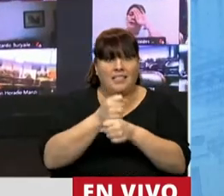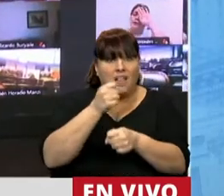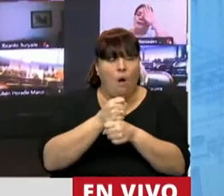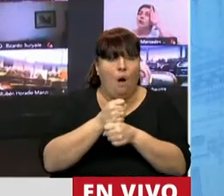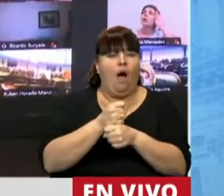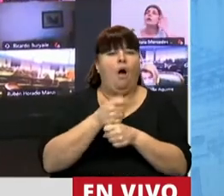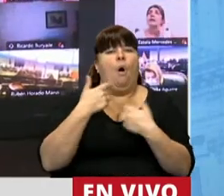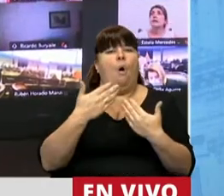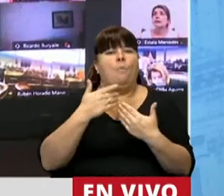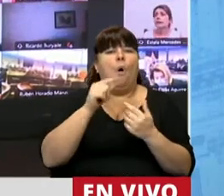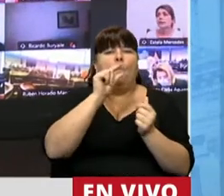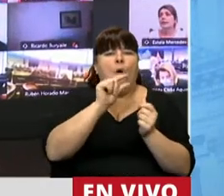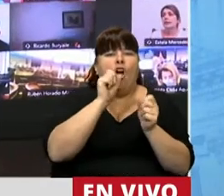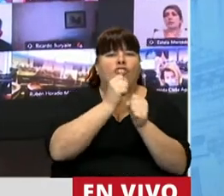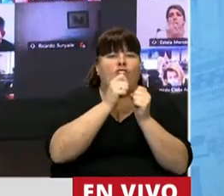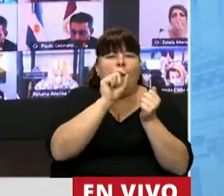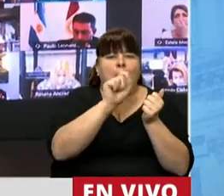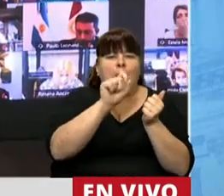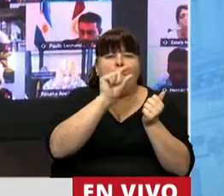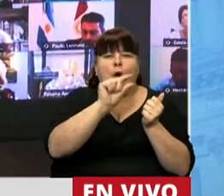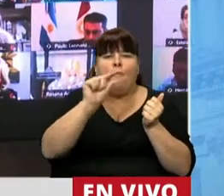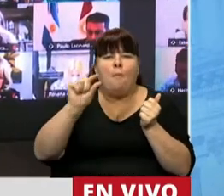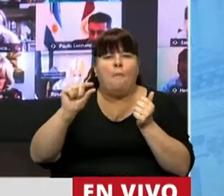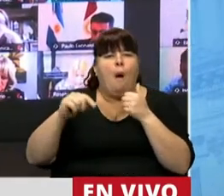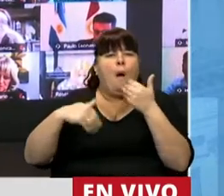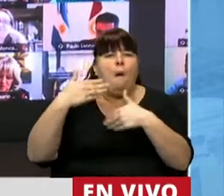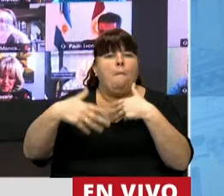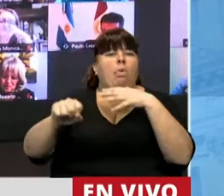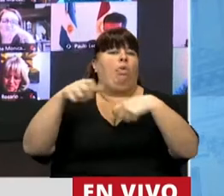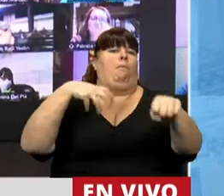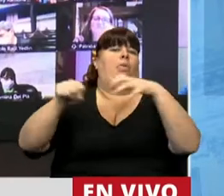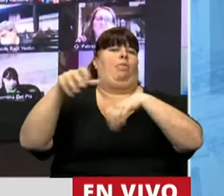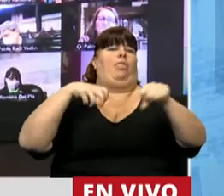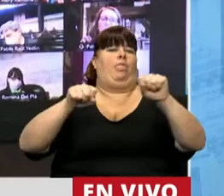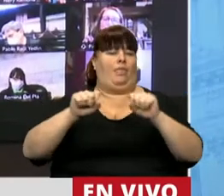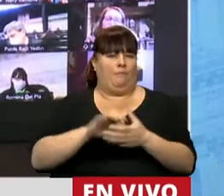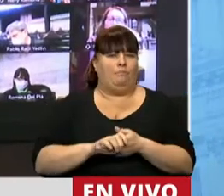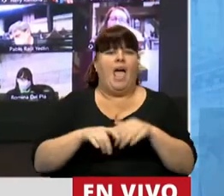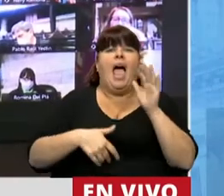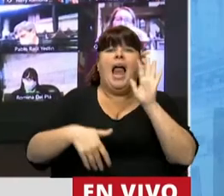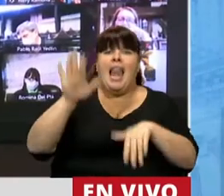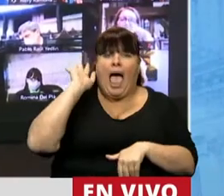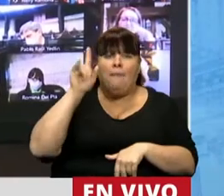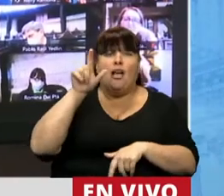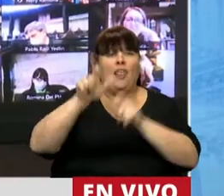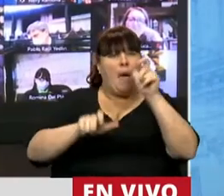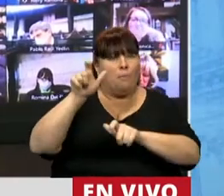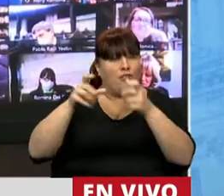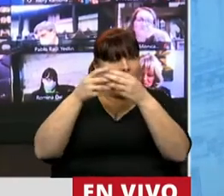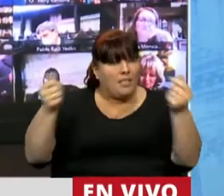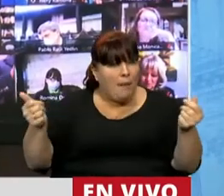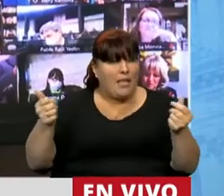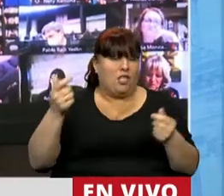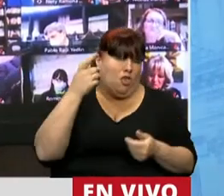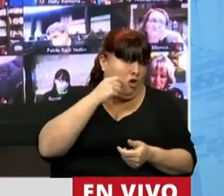que esos pedacitos de historia empezaran a ser recuperados. La mayoría de los desaparecidos